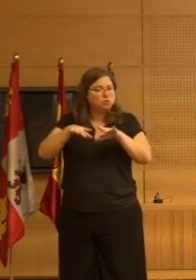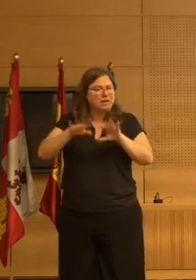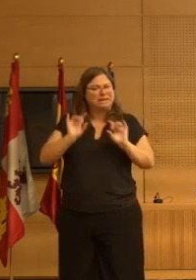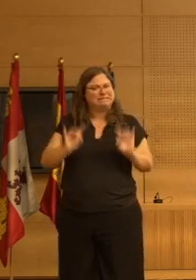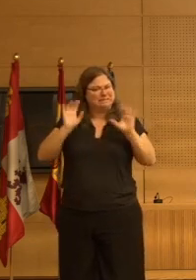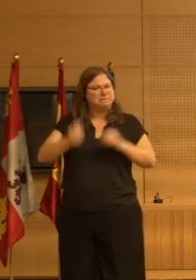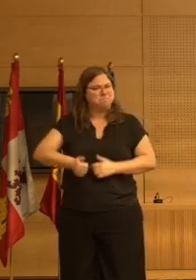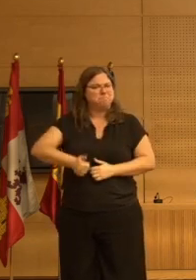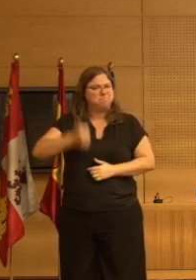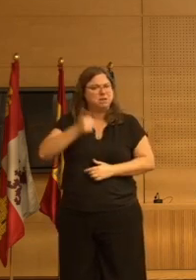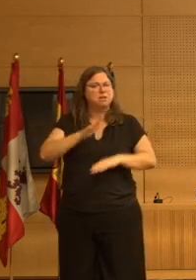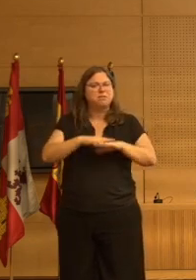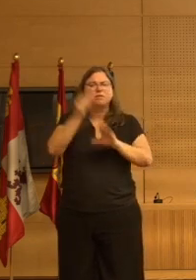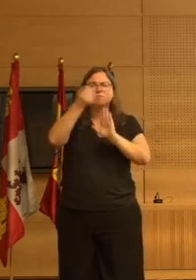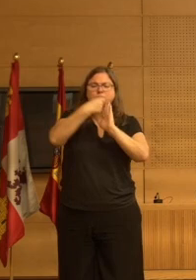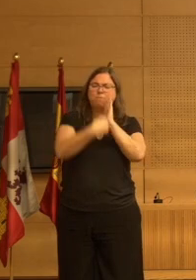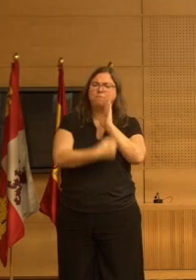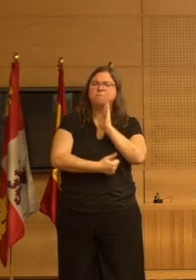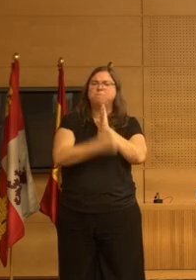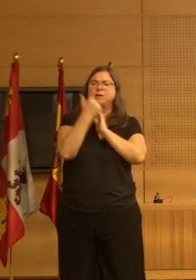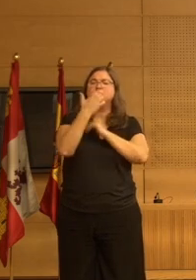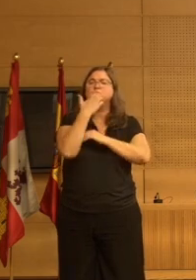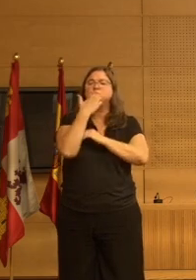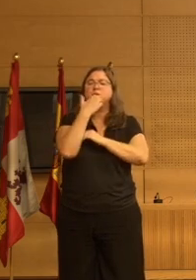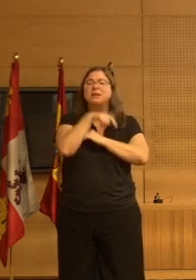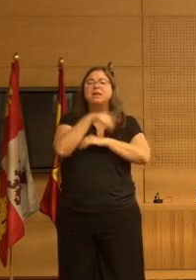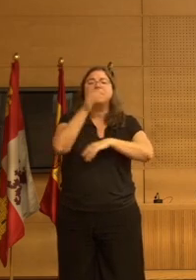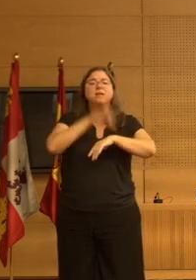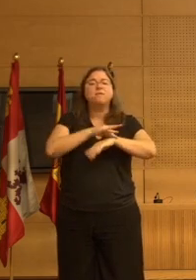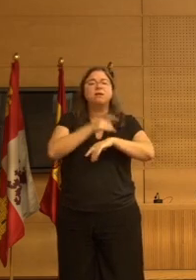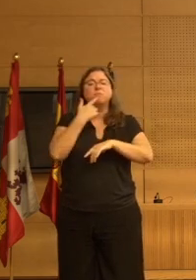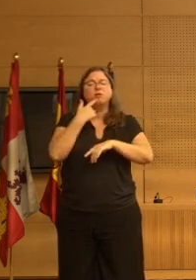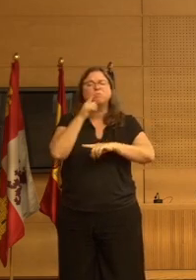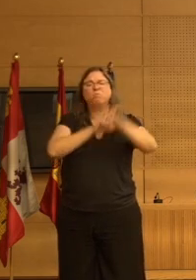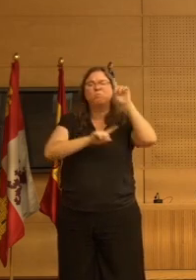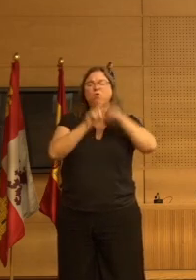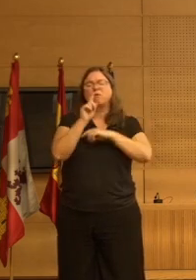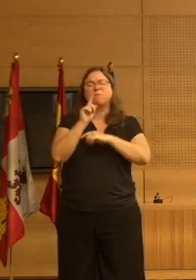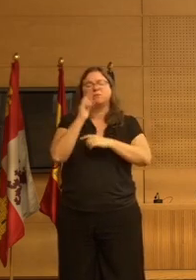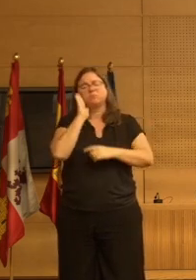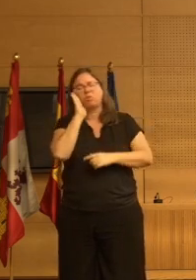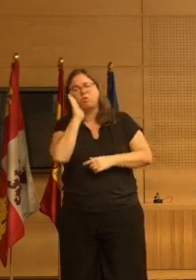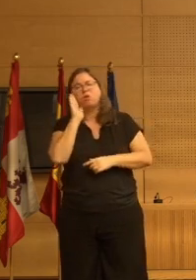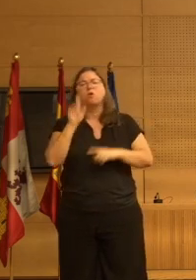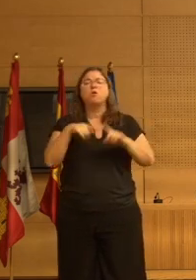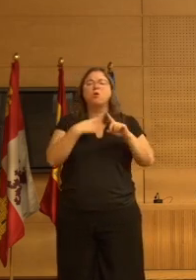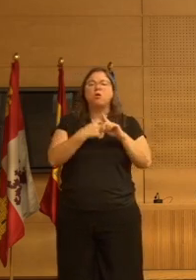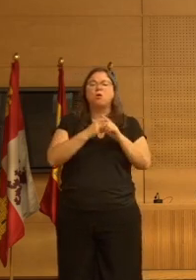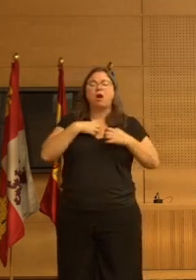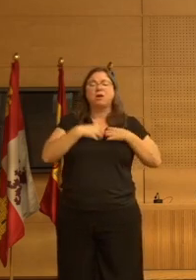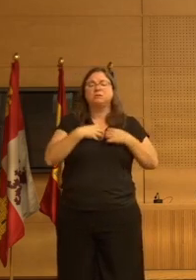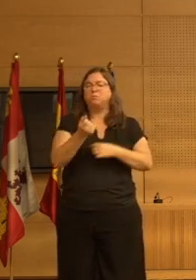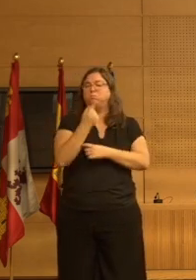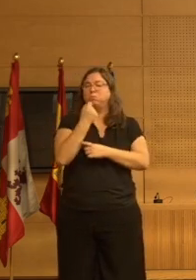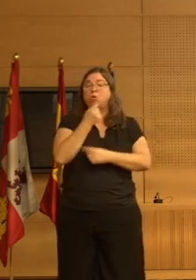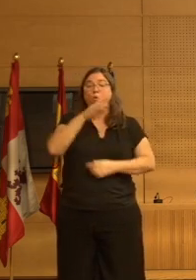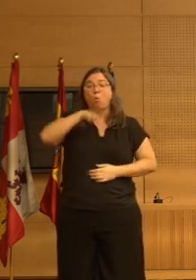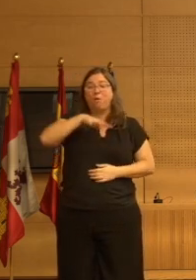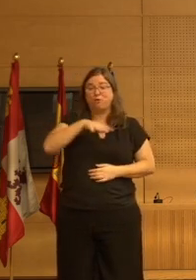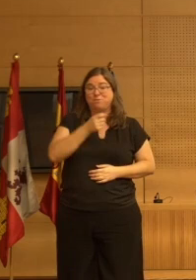sensibles porque incluyen más cosas pues por ejemplo aquí pacientes con trastorno de sueño o ansiedad que están tomando benzodiazepinas por cuatro